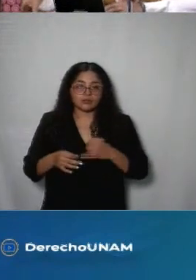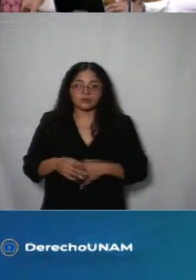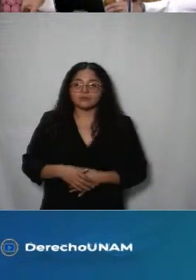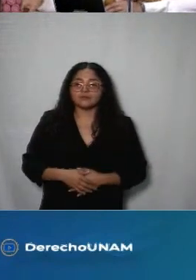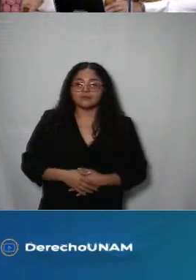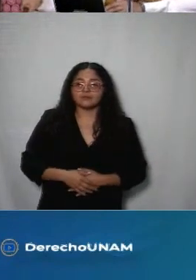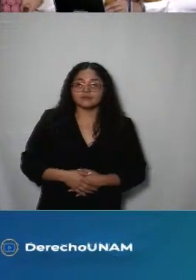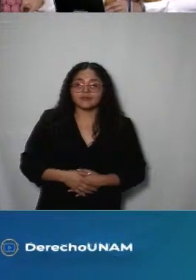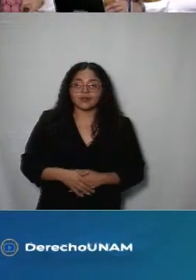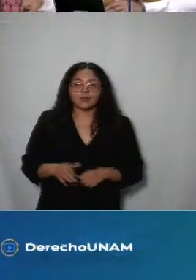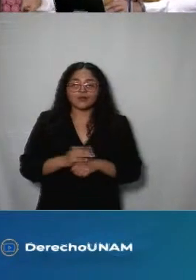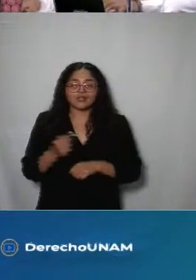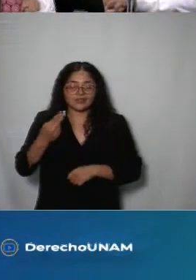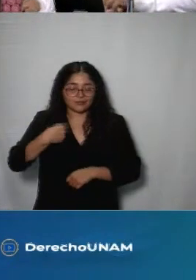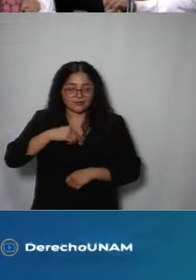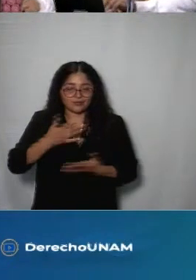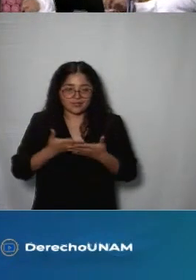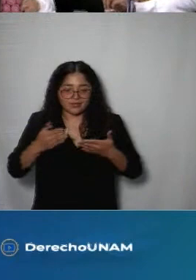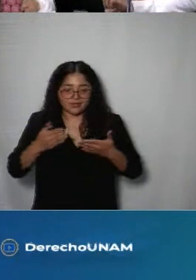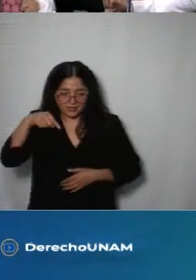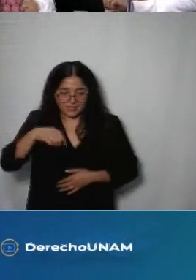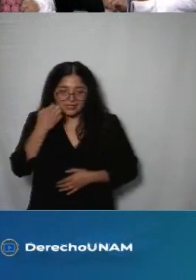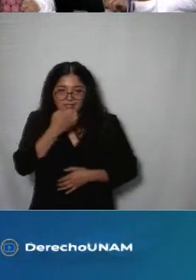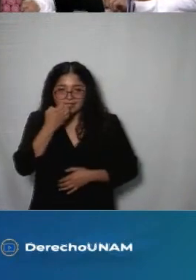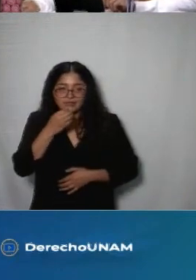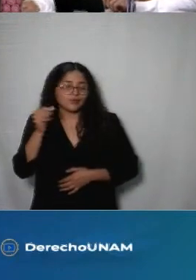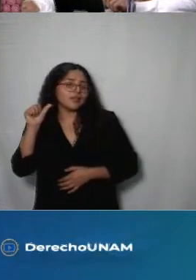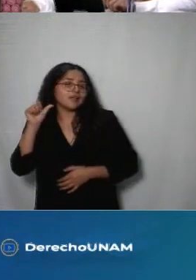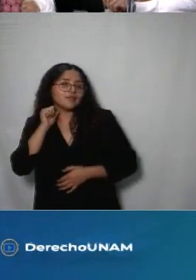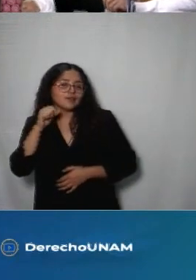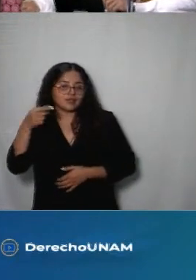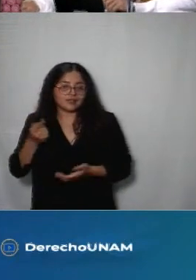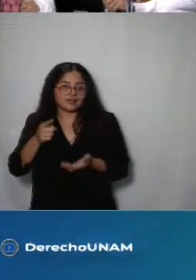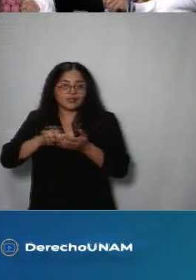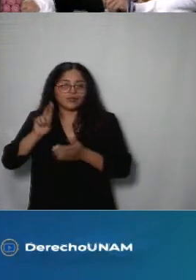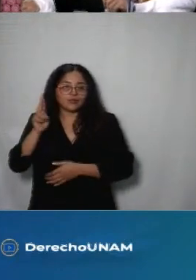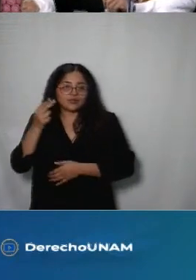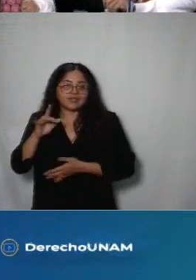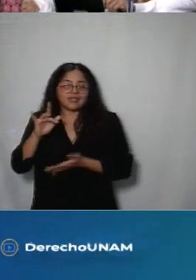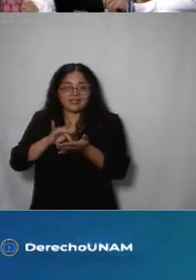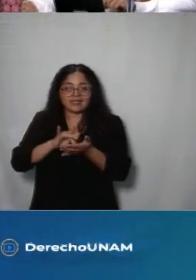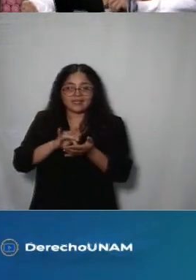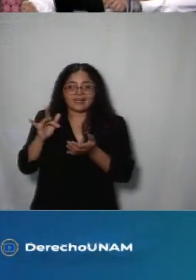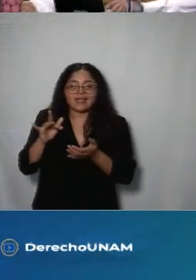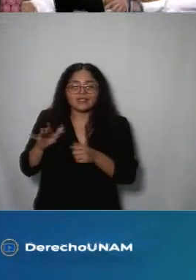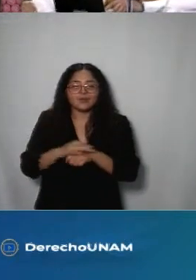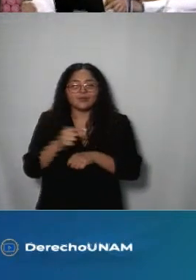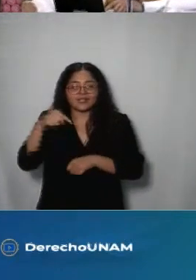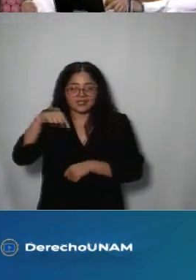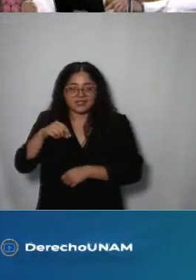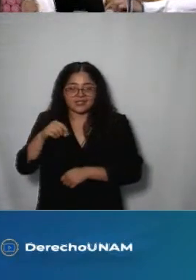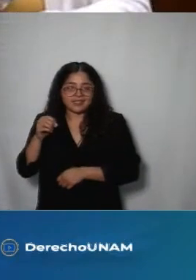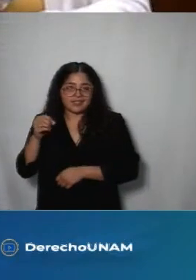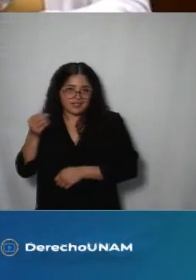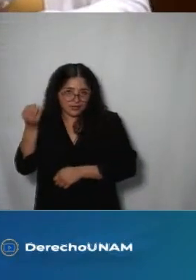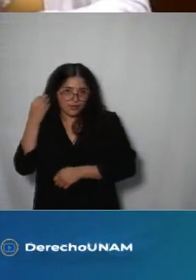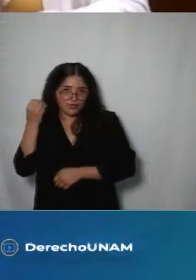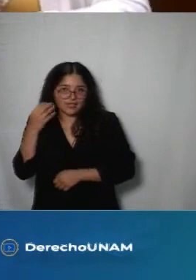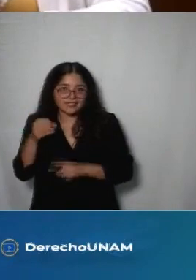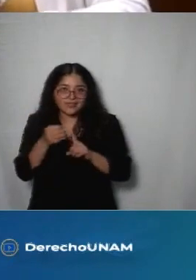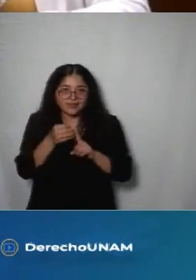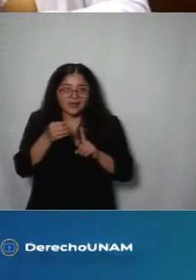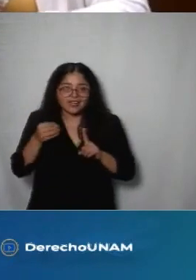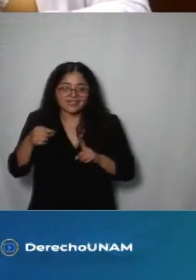aprovechando que estamos en la facultad de derecho muchísimas gracias por la organización de este evento de esta sesión del pleno